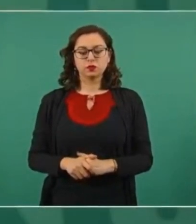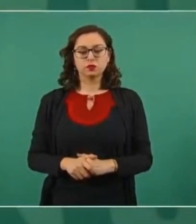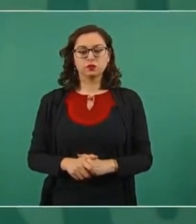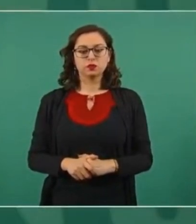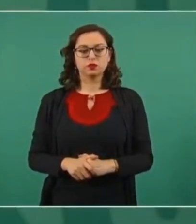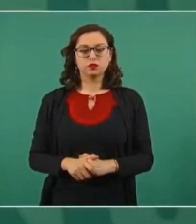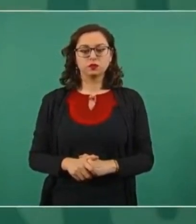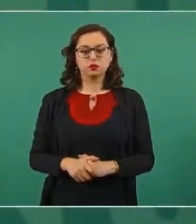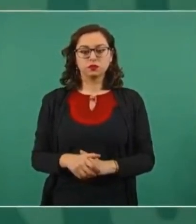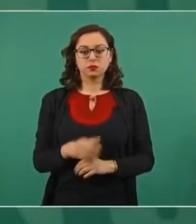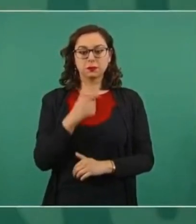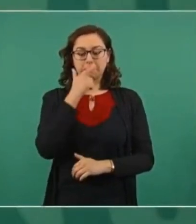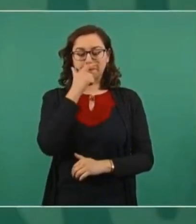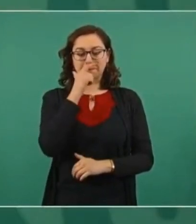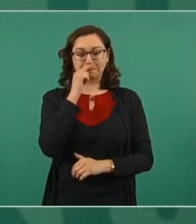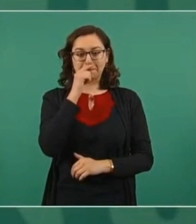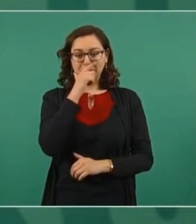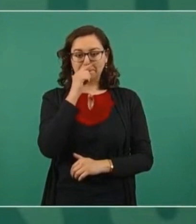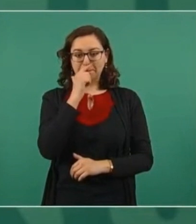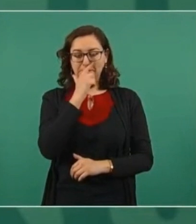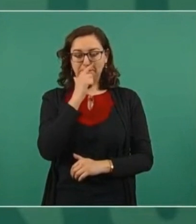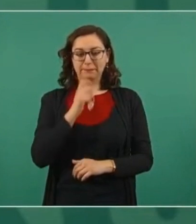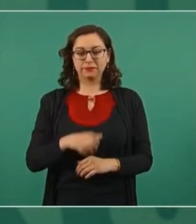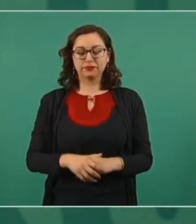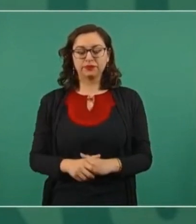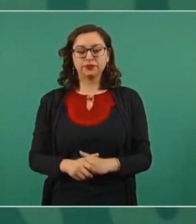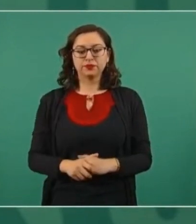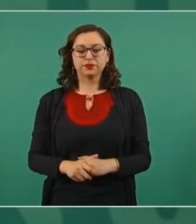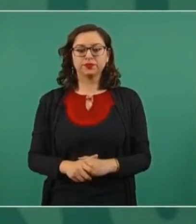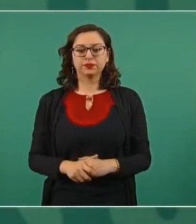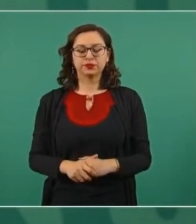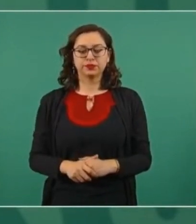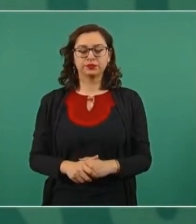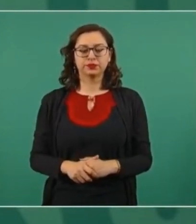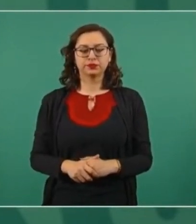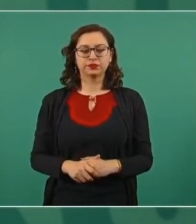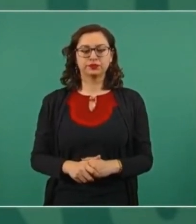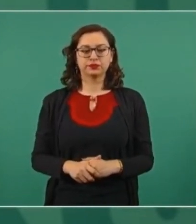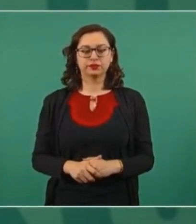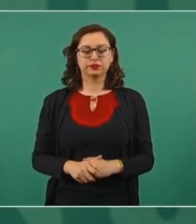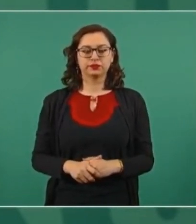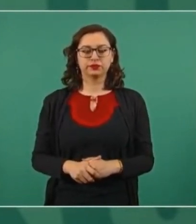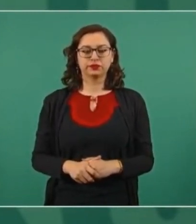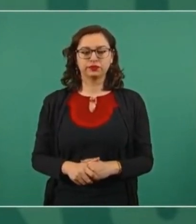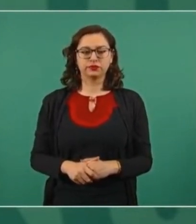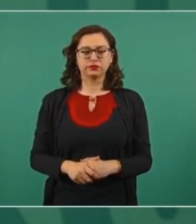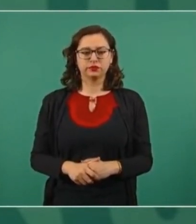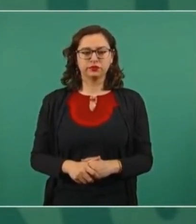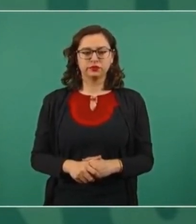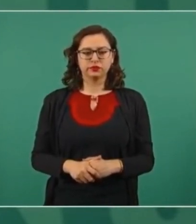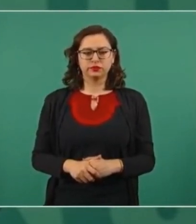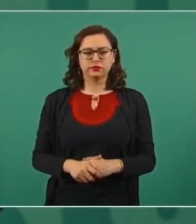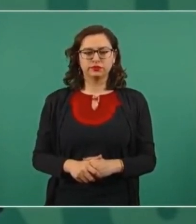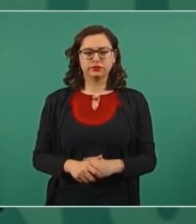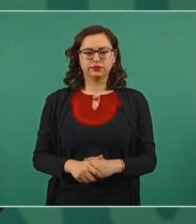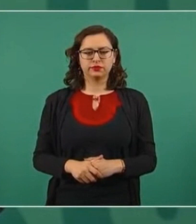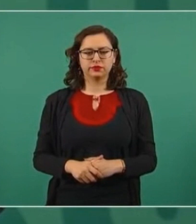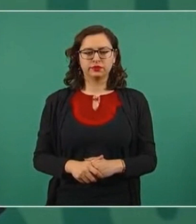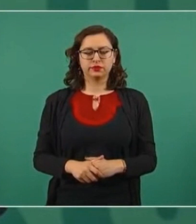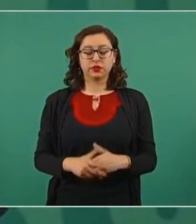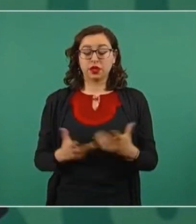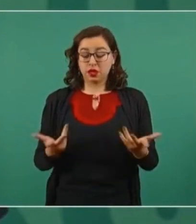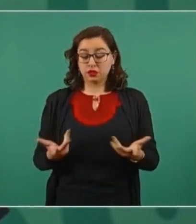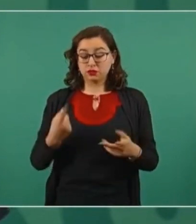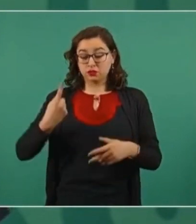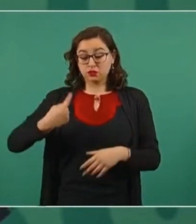revisando son los recursos que se necesitan para